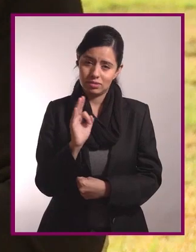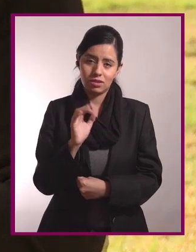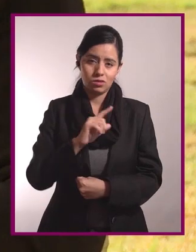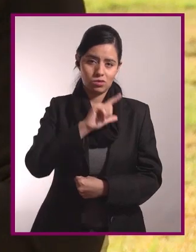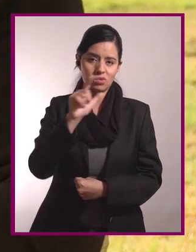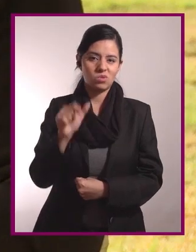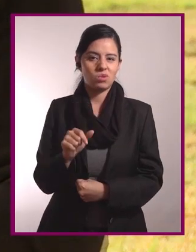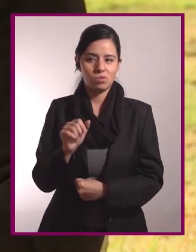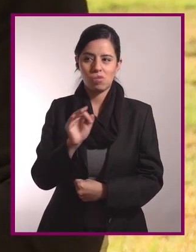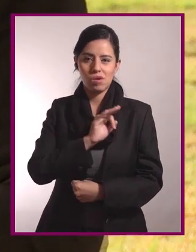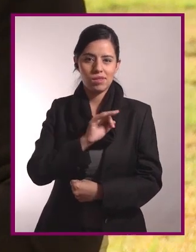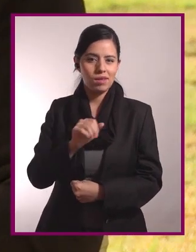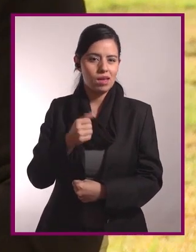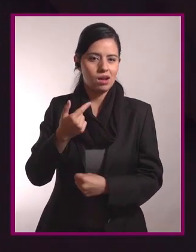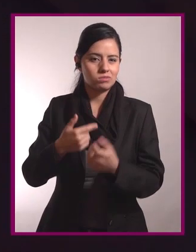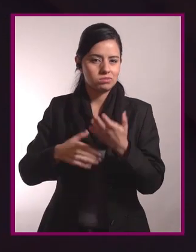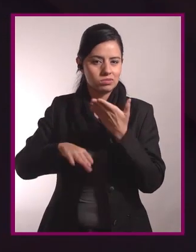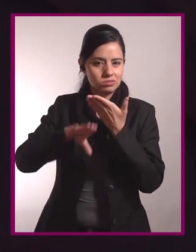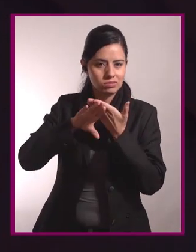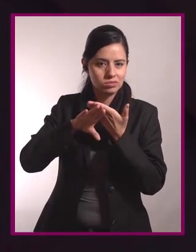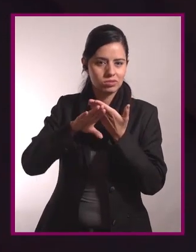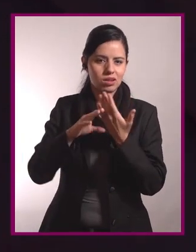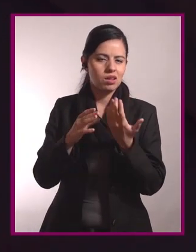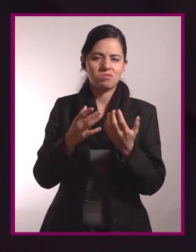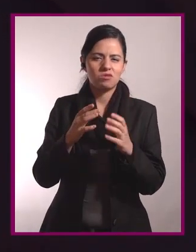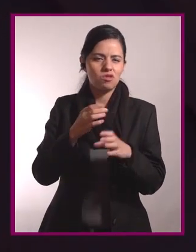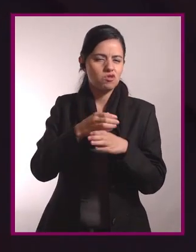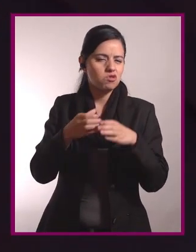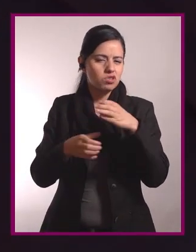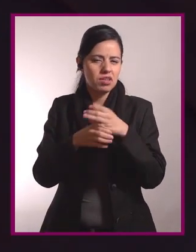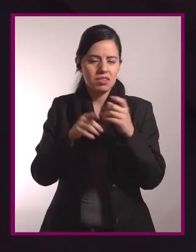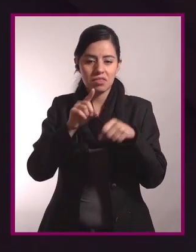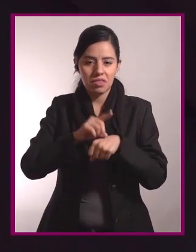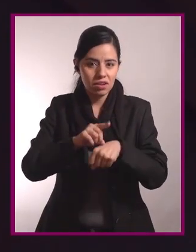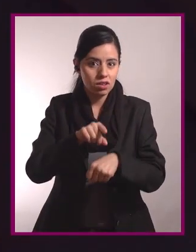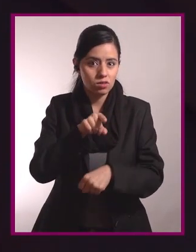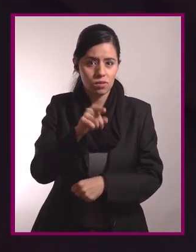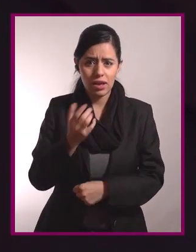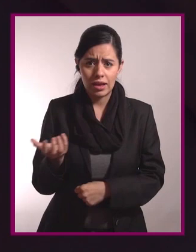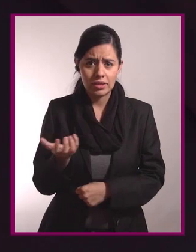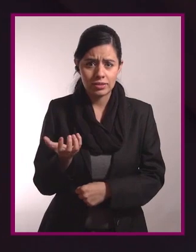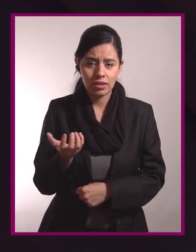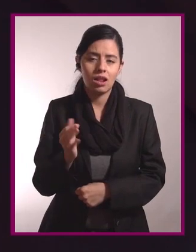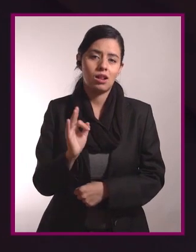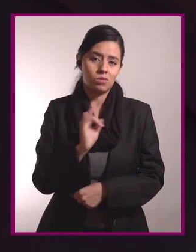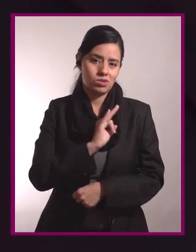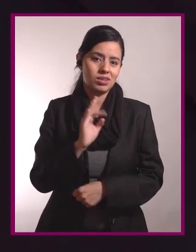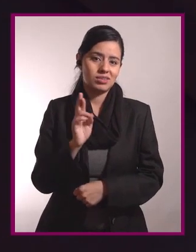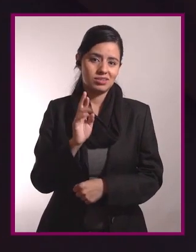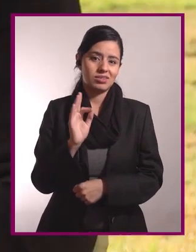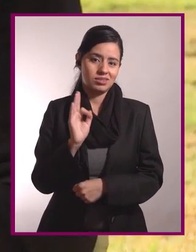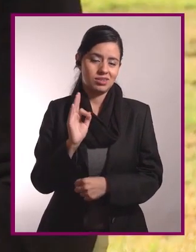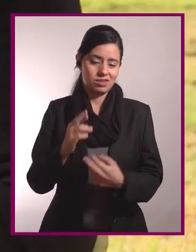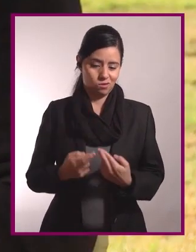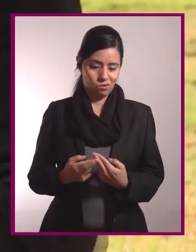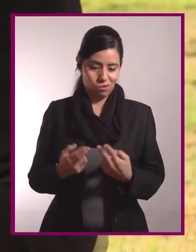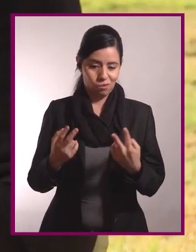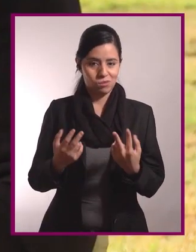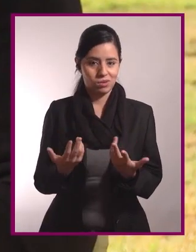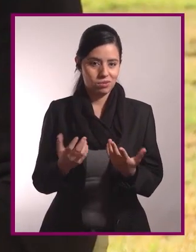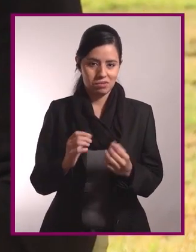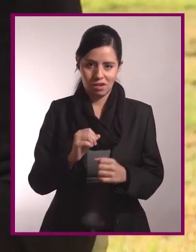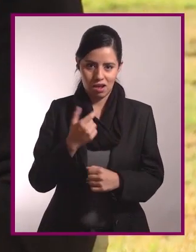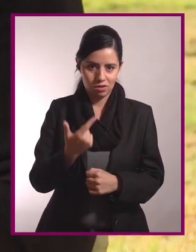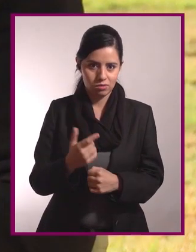adaptado a la fuerza, nos podemos lastimar haciendo cosas de casa. Y, por